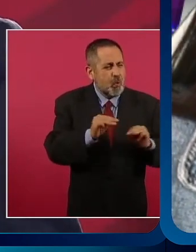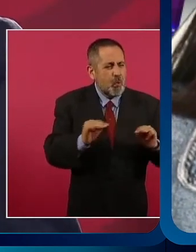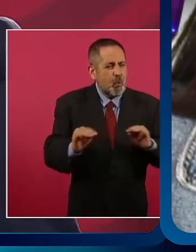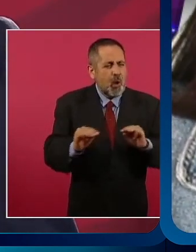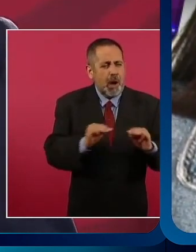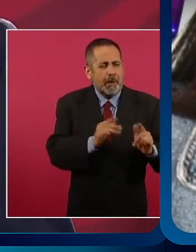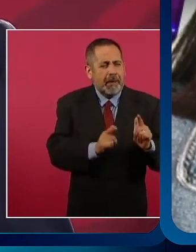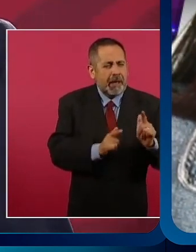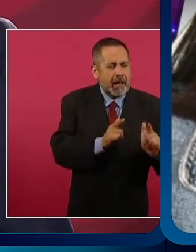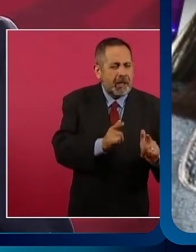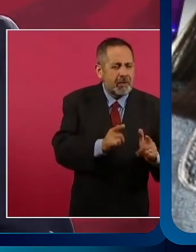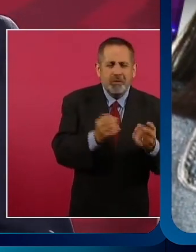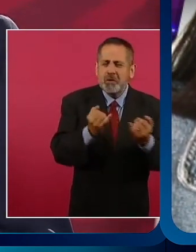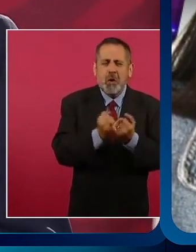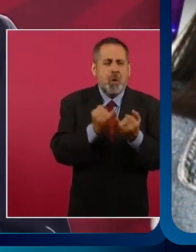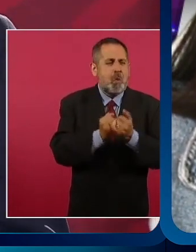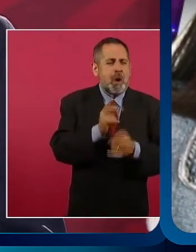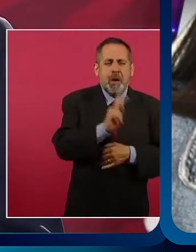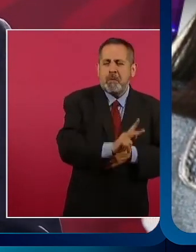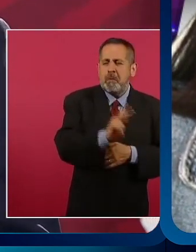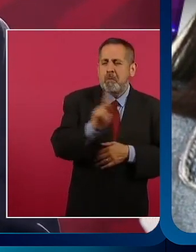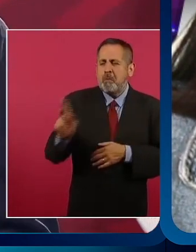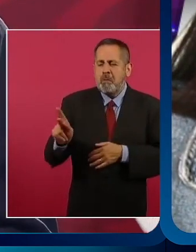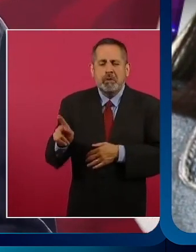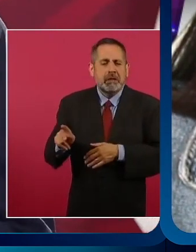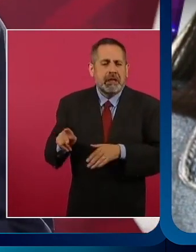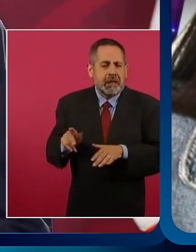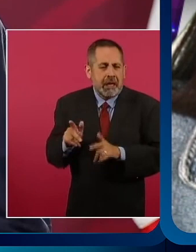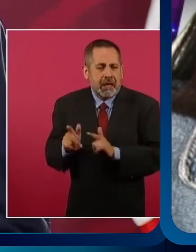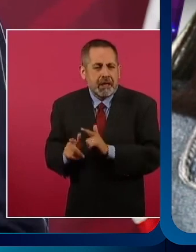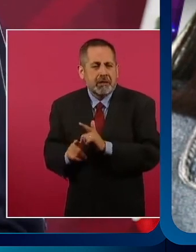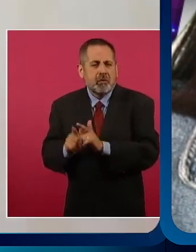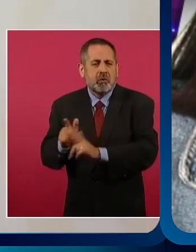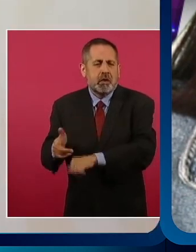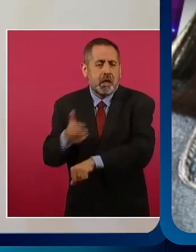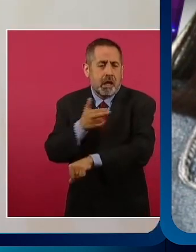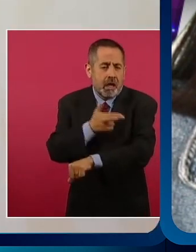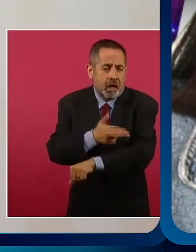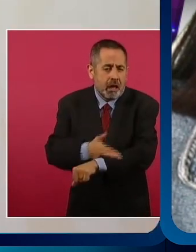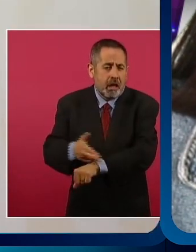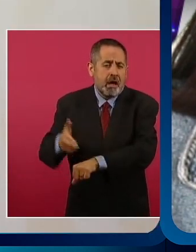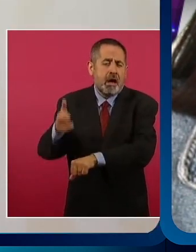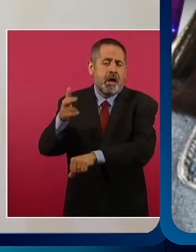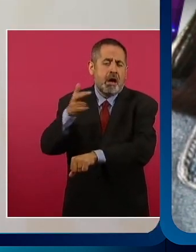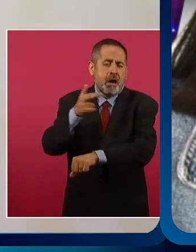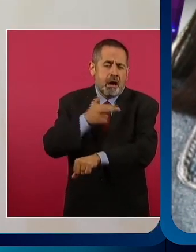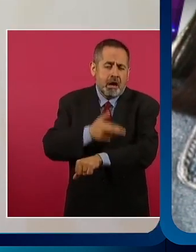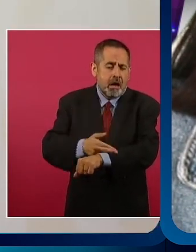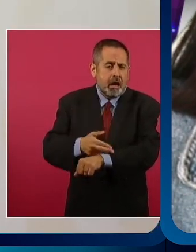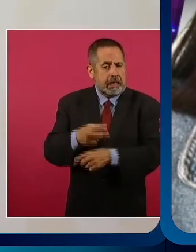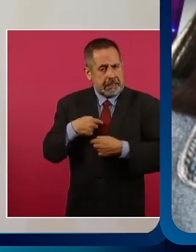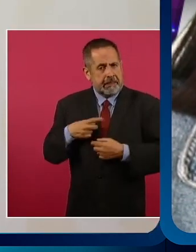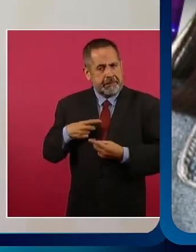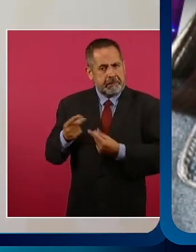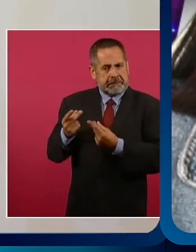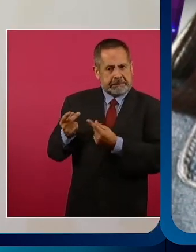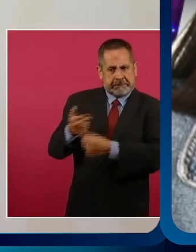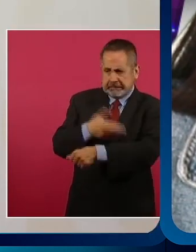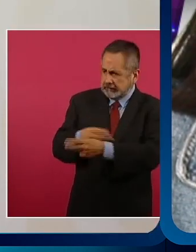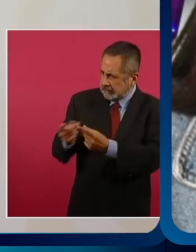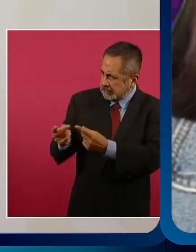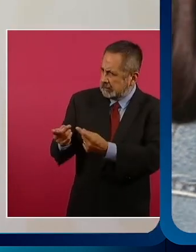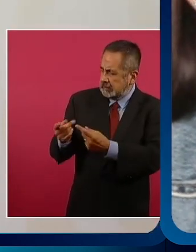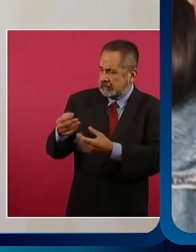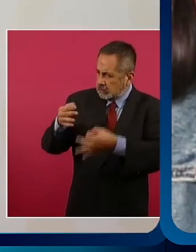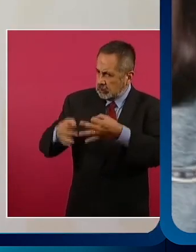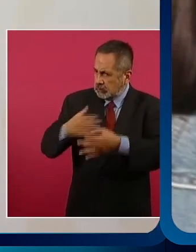que hay que empujar, así